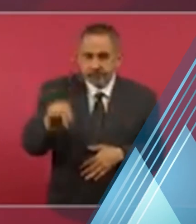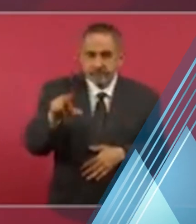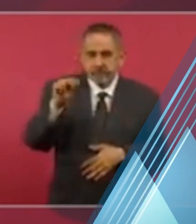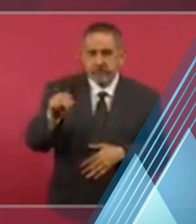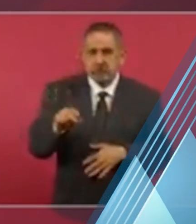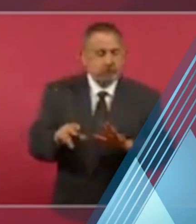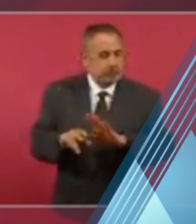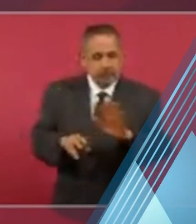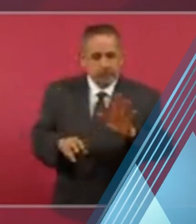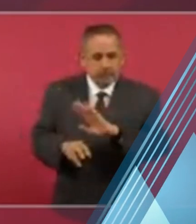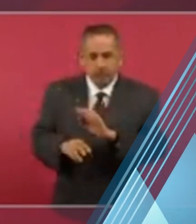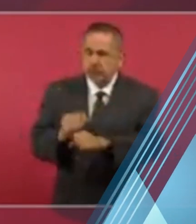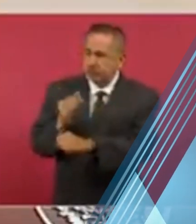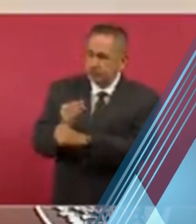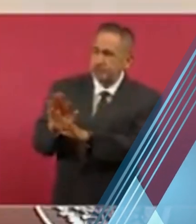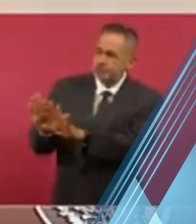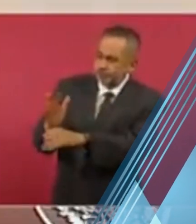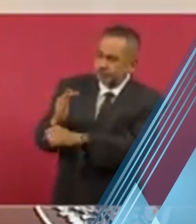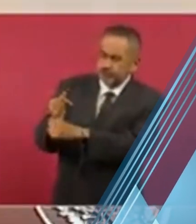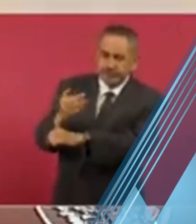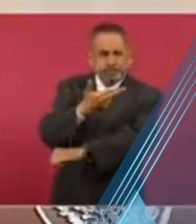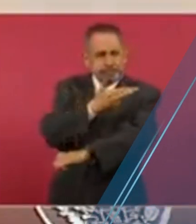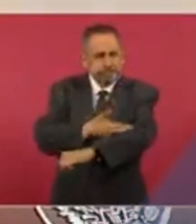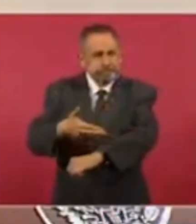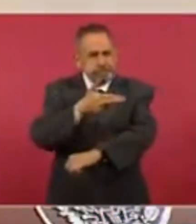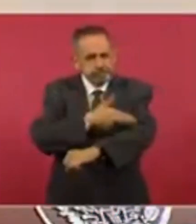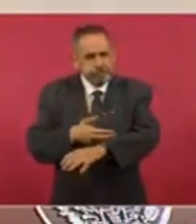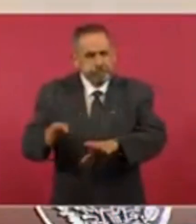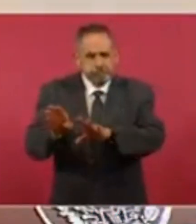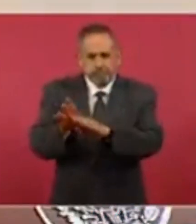Se está buscando un mecanismo ordenado.